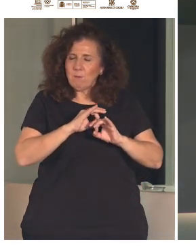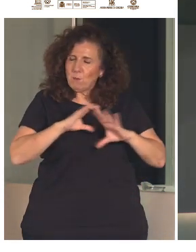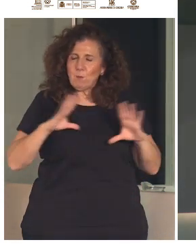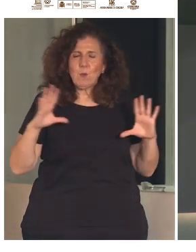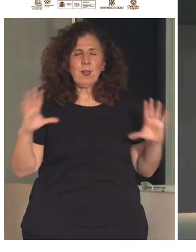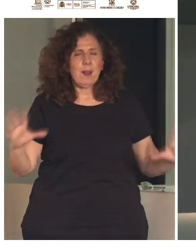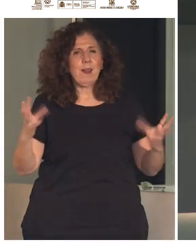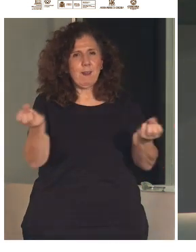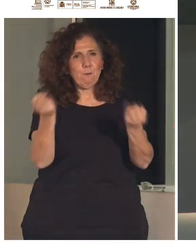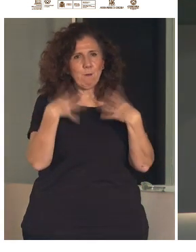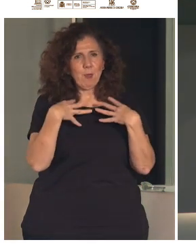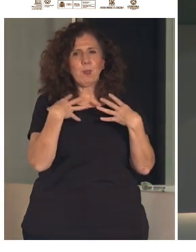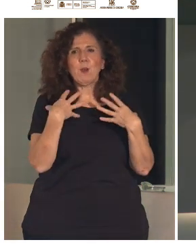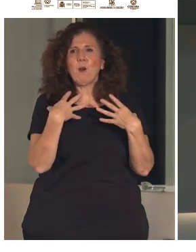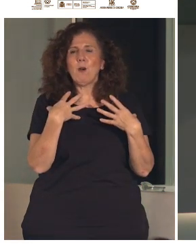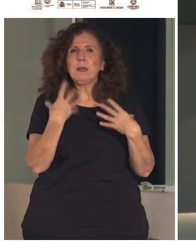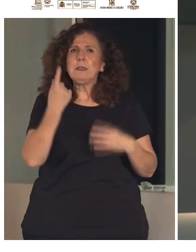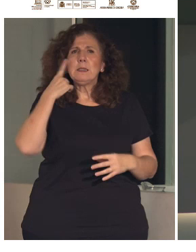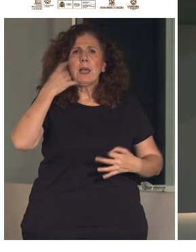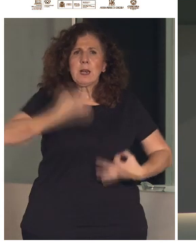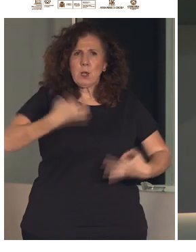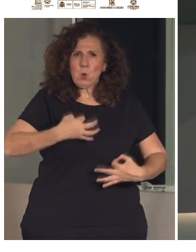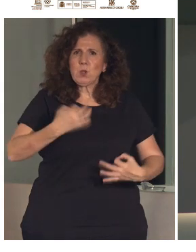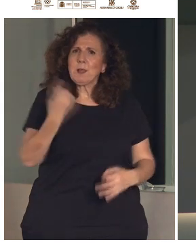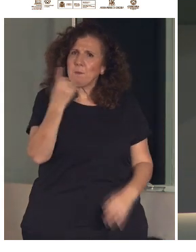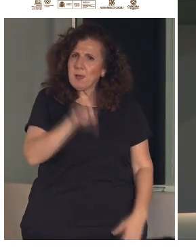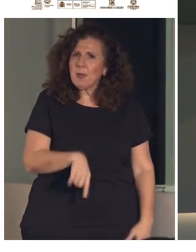esclarecedora y rigurosa al mismo tiempo